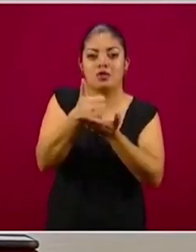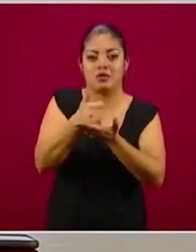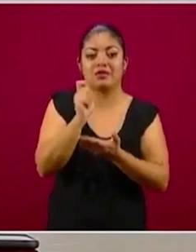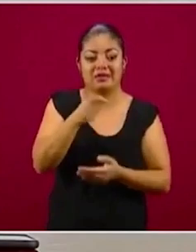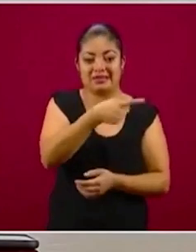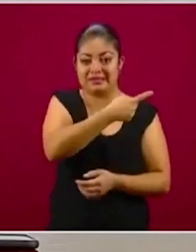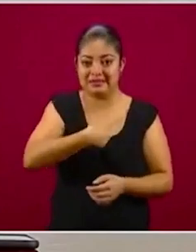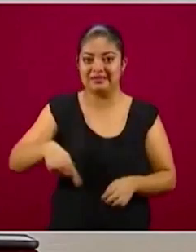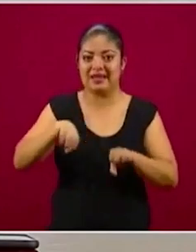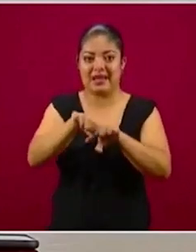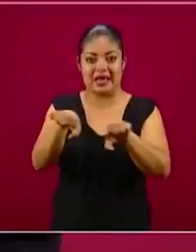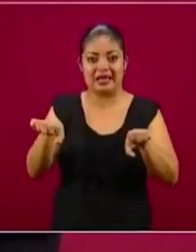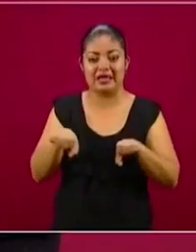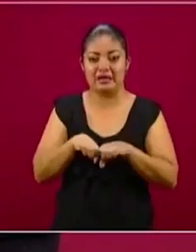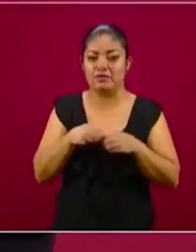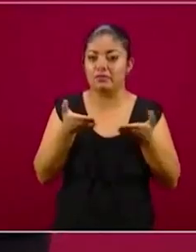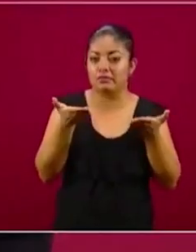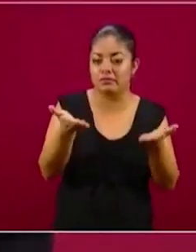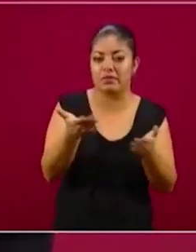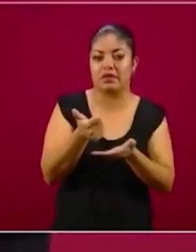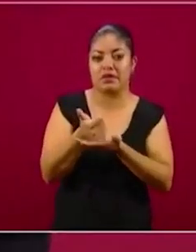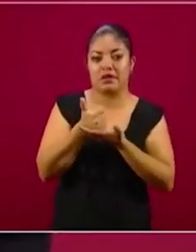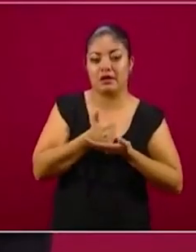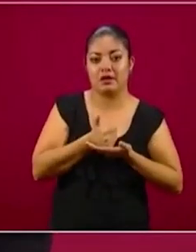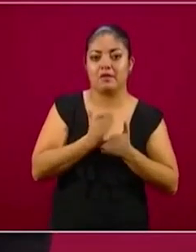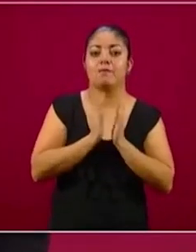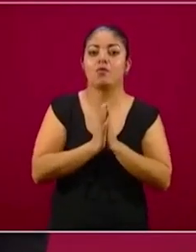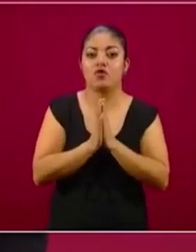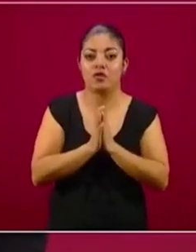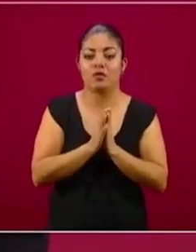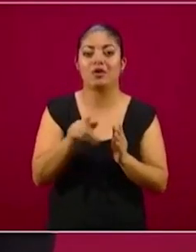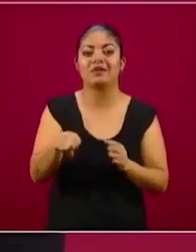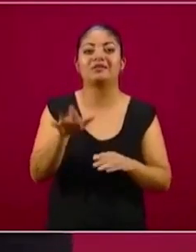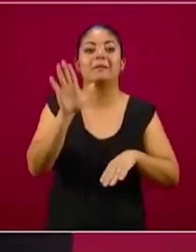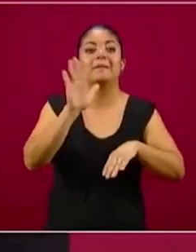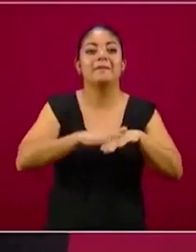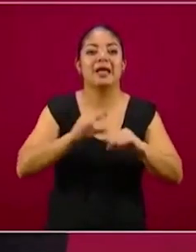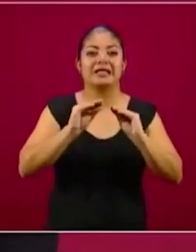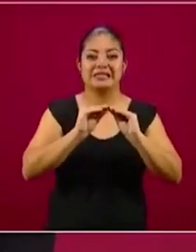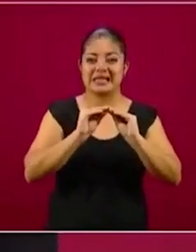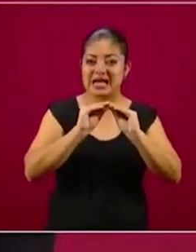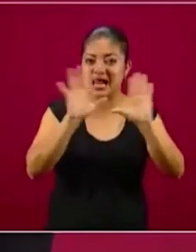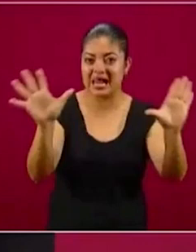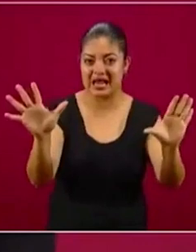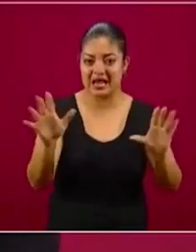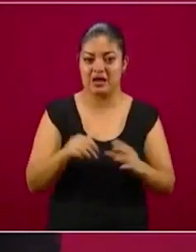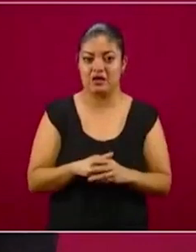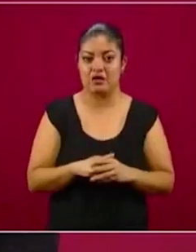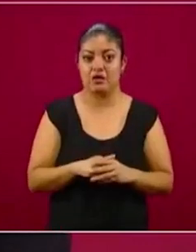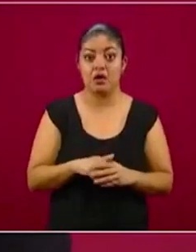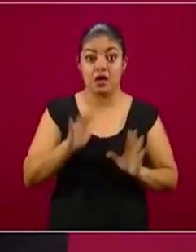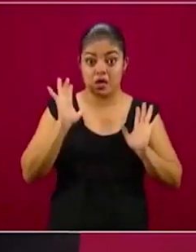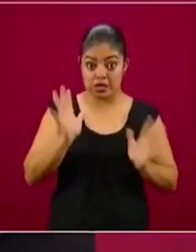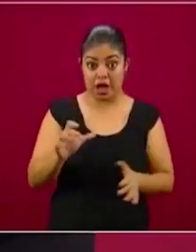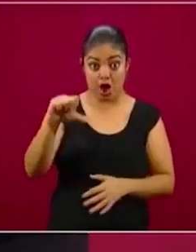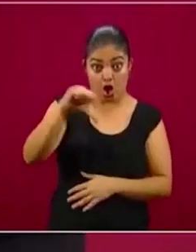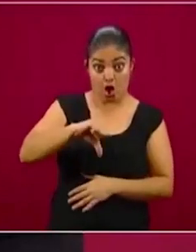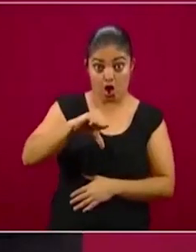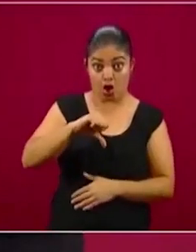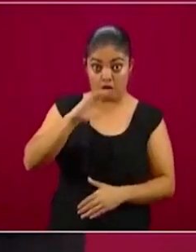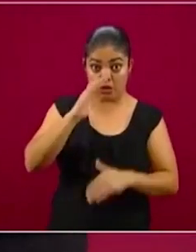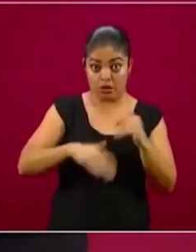de todo el grupo que esto nos ayuden a que quede muy claro, no se está terminando hoy,